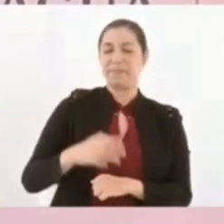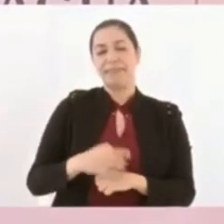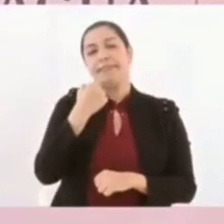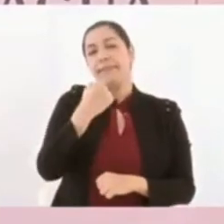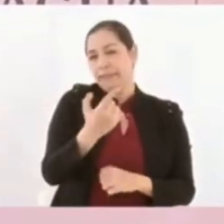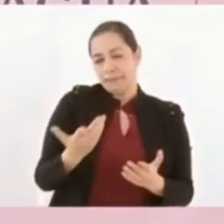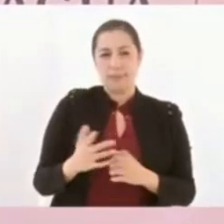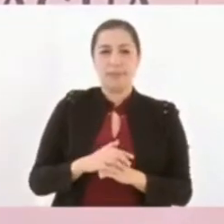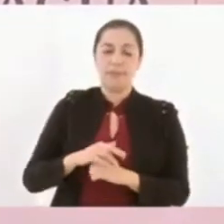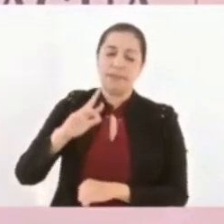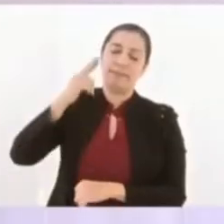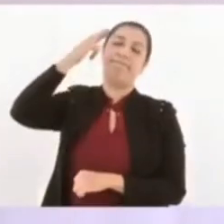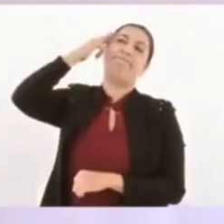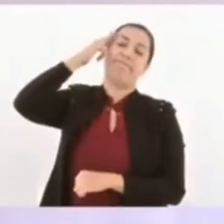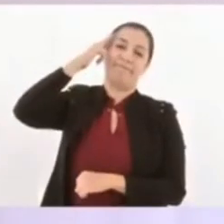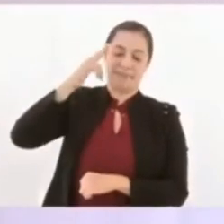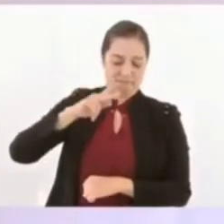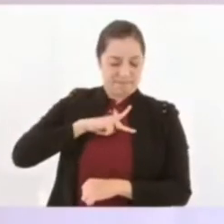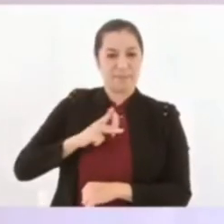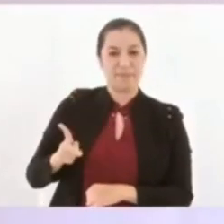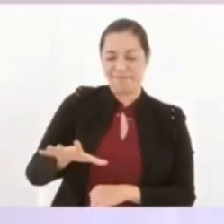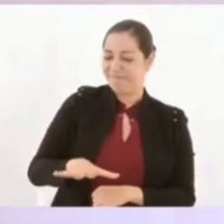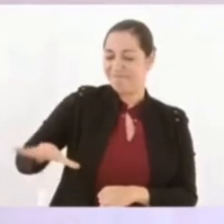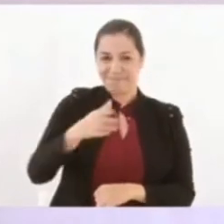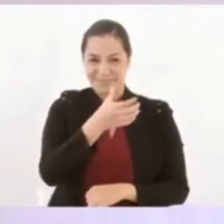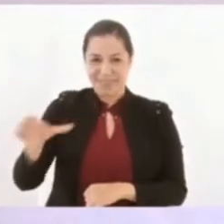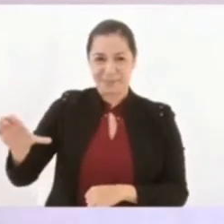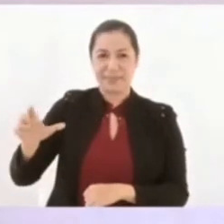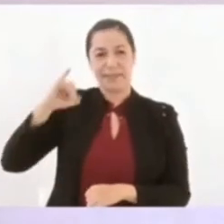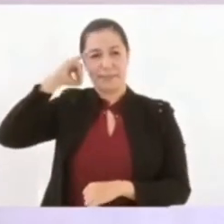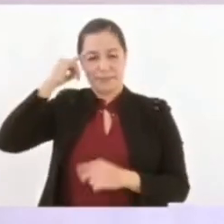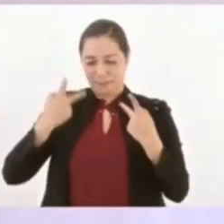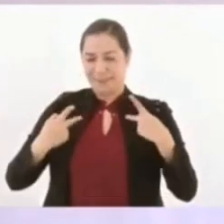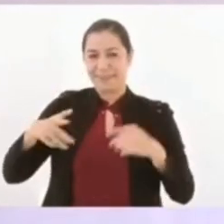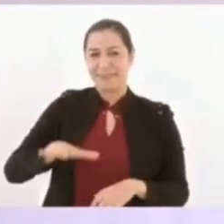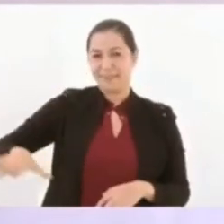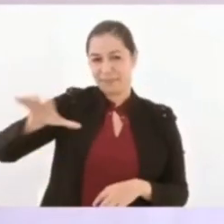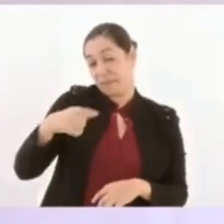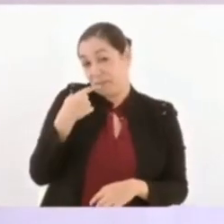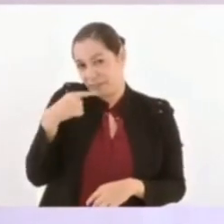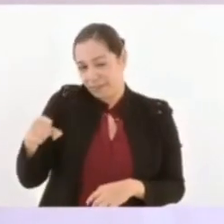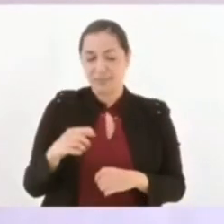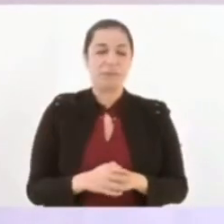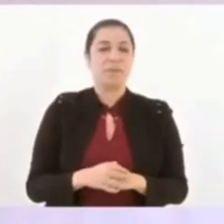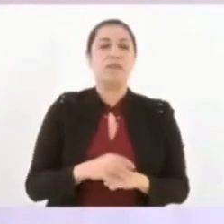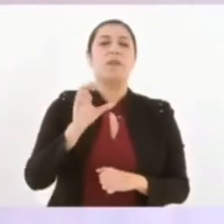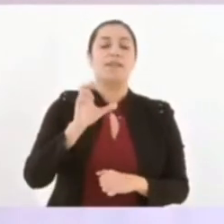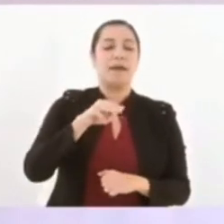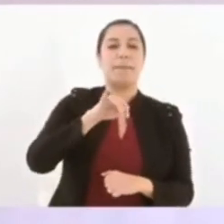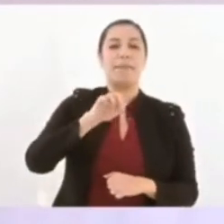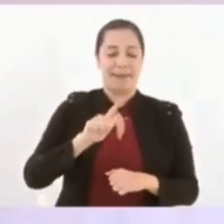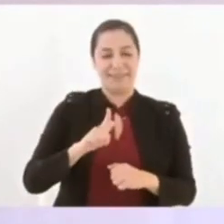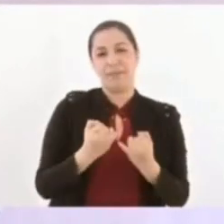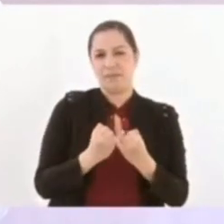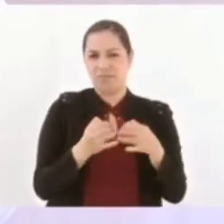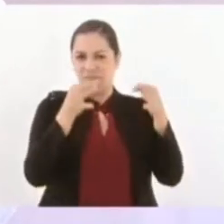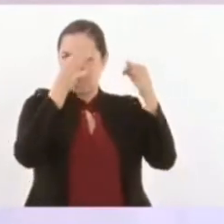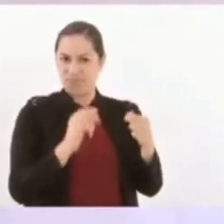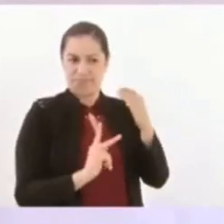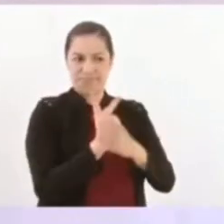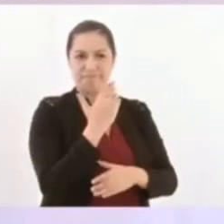de mi pueblo, del campo, de los campesinos. Según el cual, cuando la milpa se da bien,